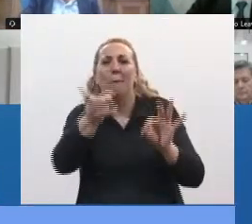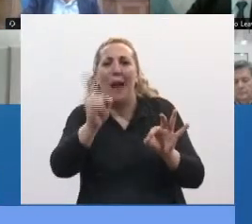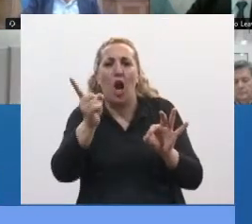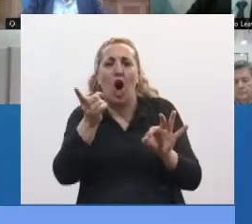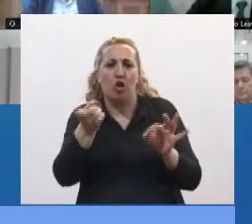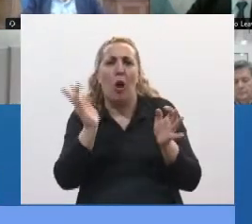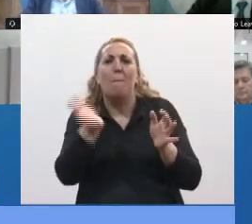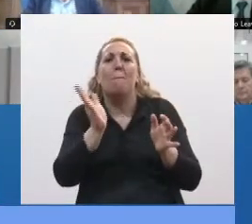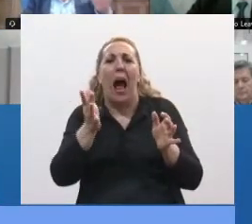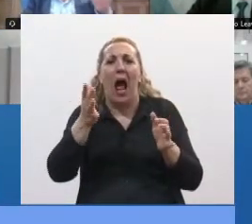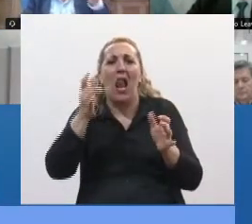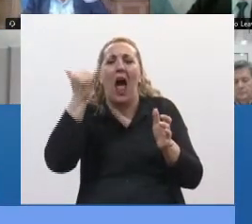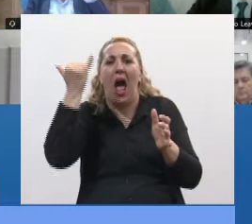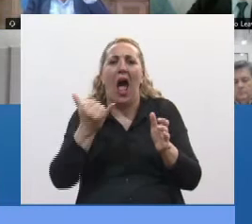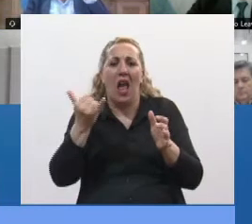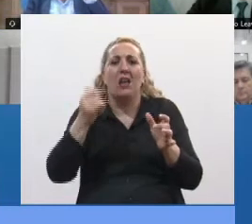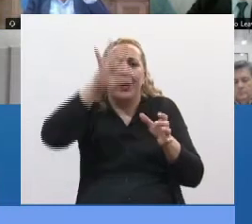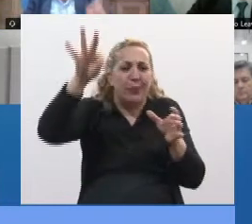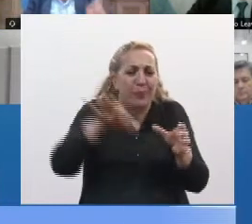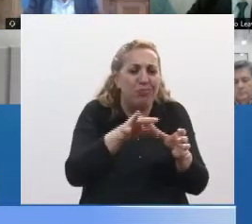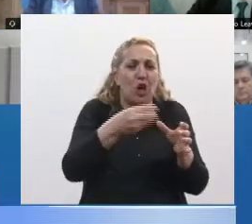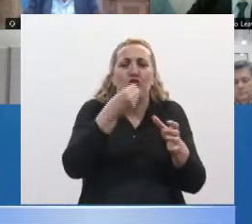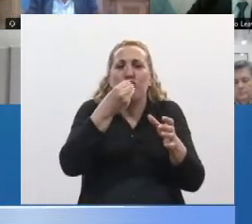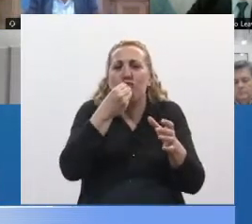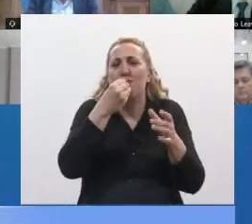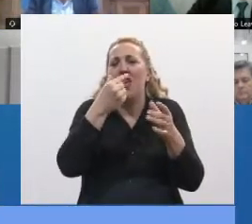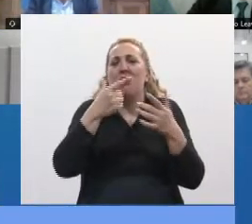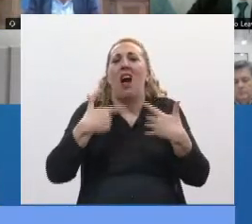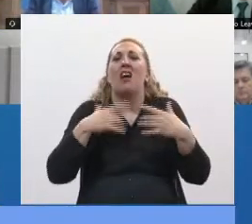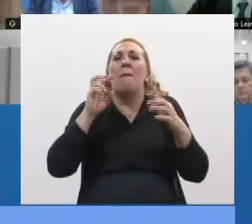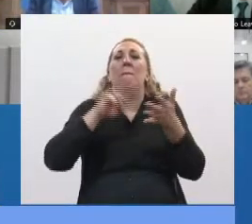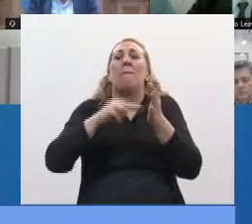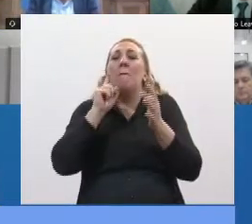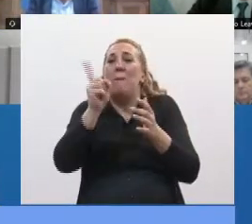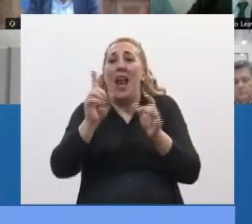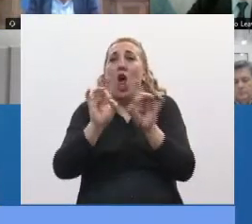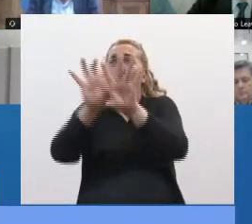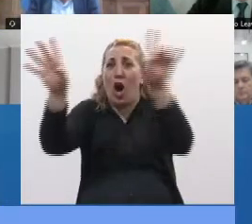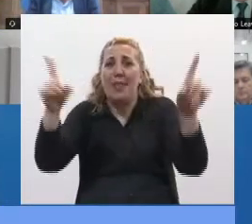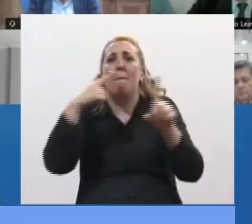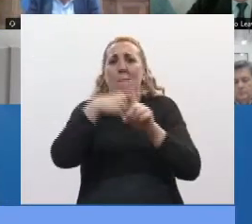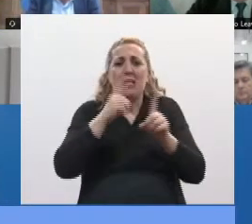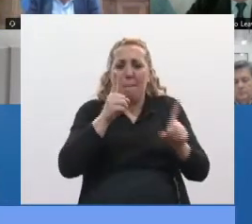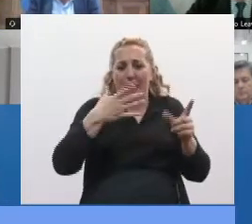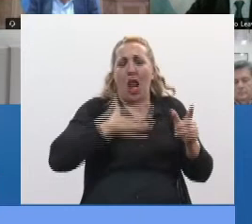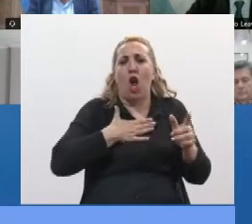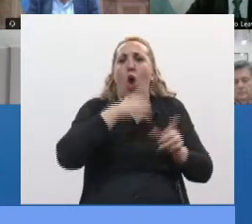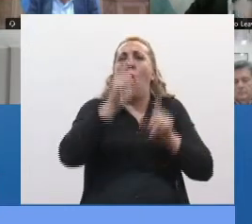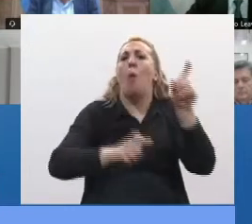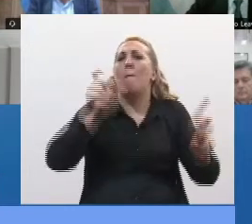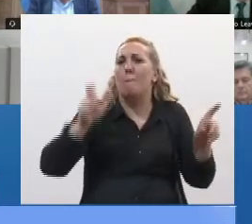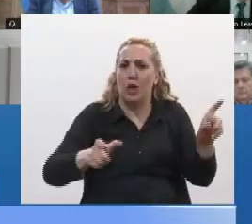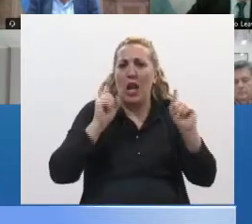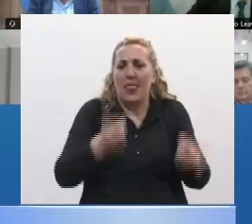y eso entra dentro de nuestra cadena alimenticia, o sea que no solo afecta a la salud de la naturaleza, sino la salud humana. Debo decir